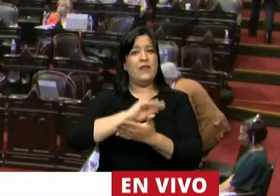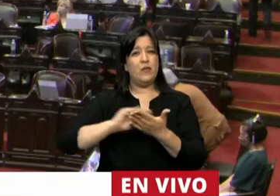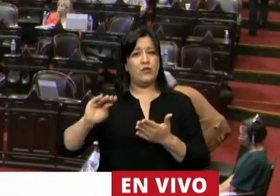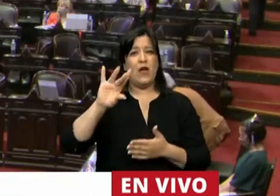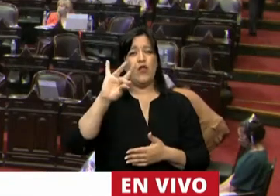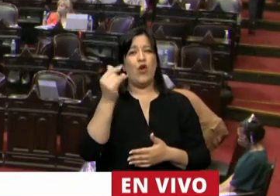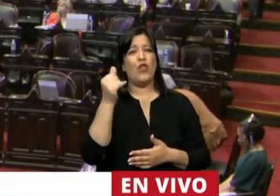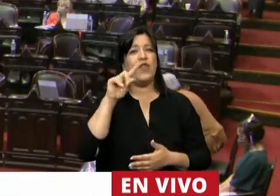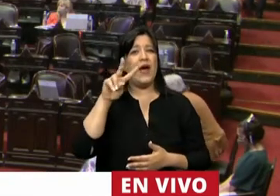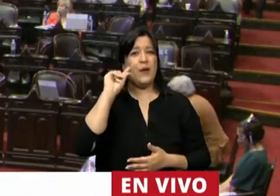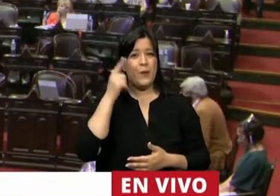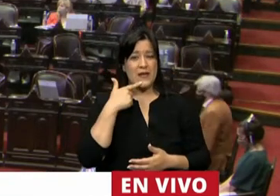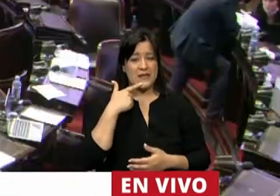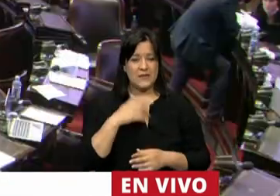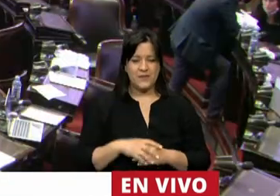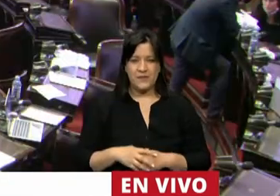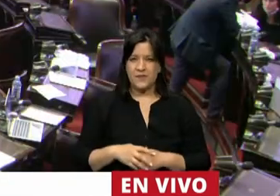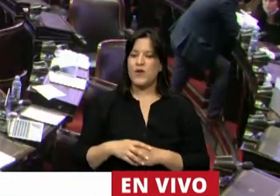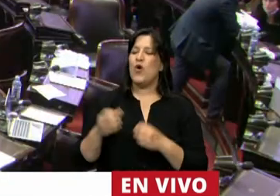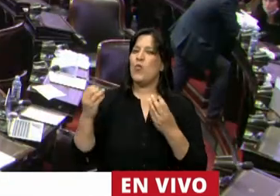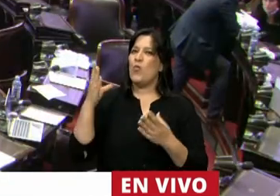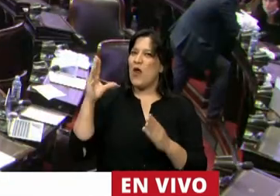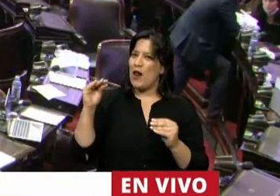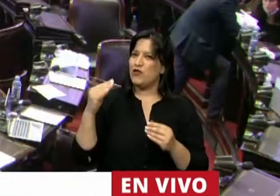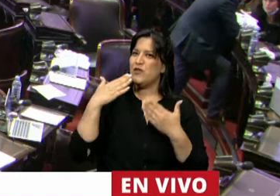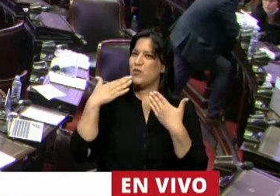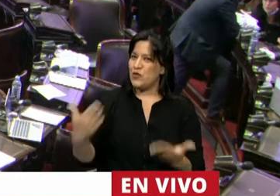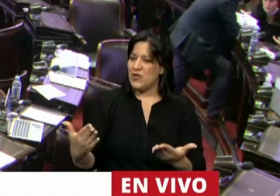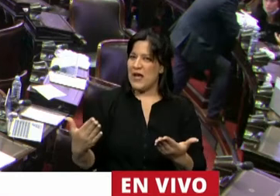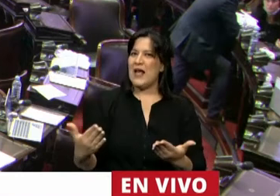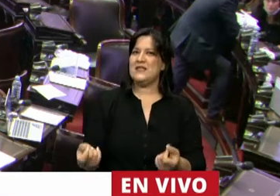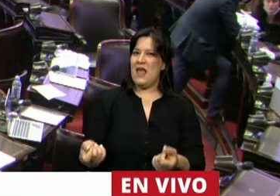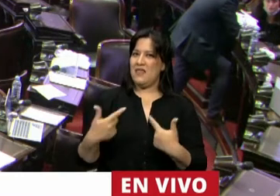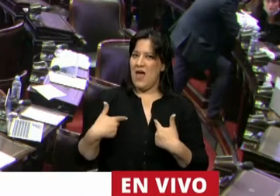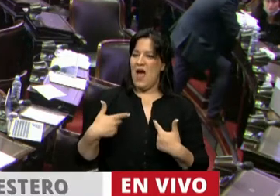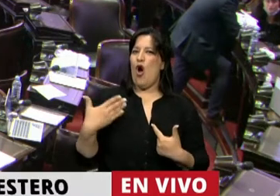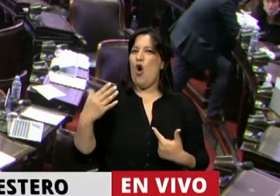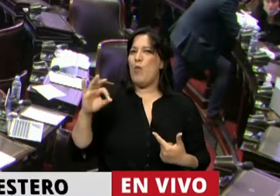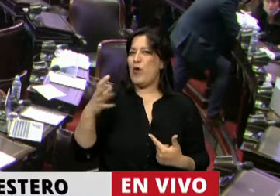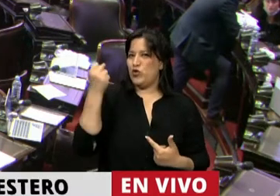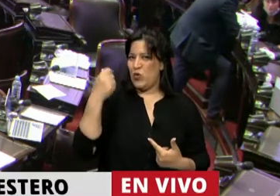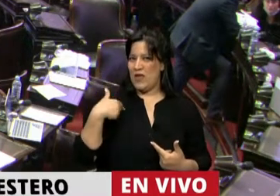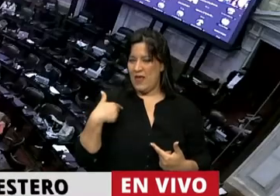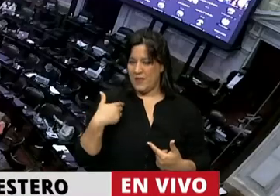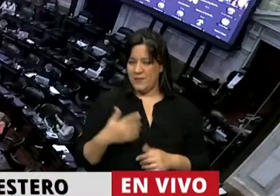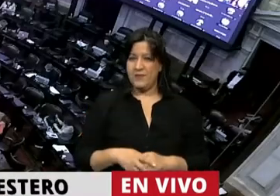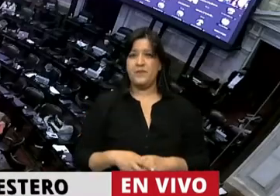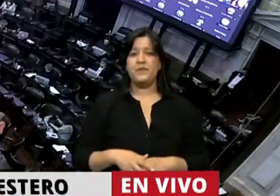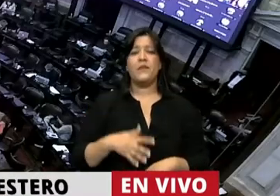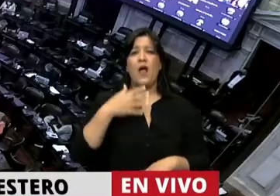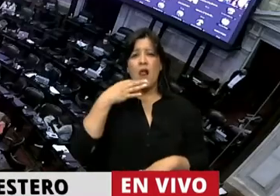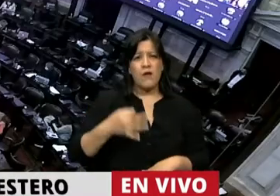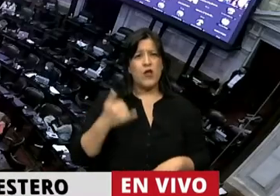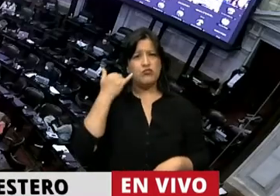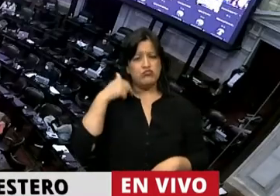Buenas noches, señor presidente. Muchas gracias por la posibilidad. La verdad que se ha escuchado